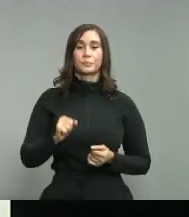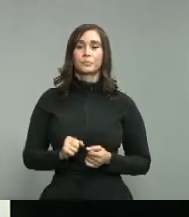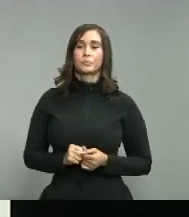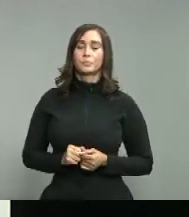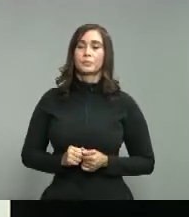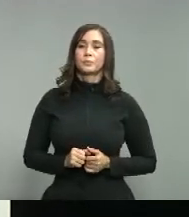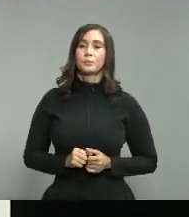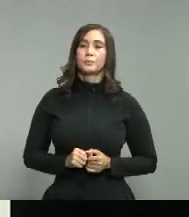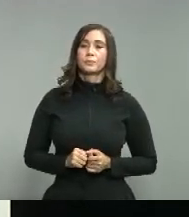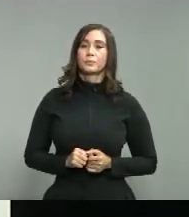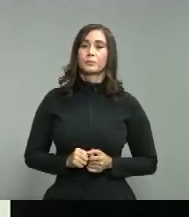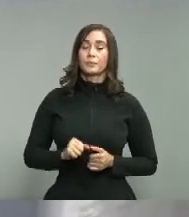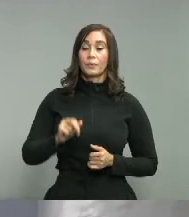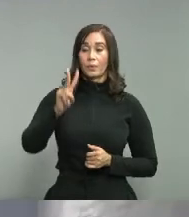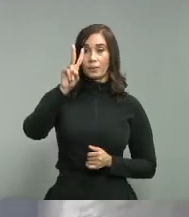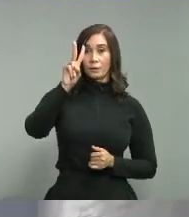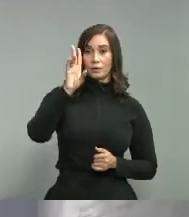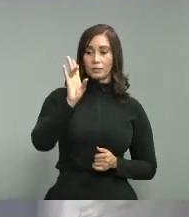san